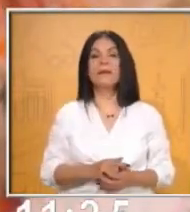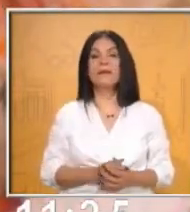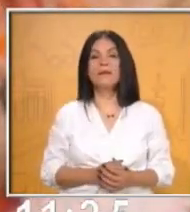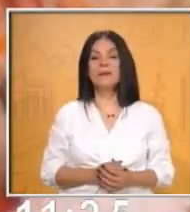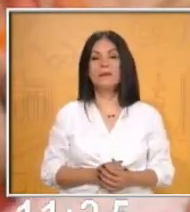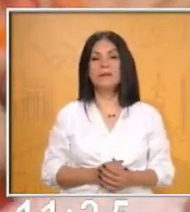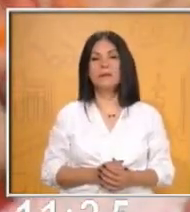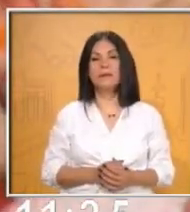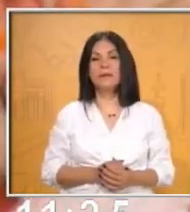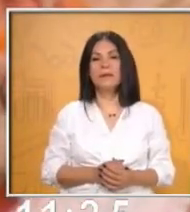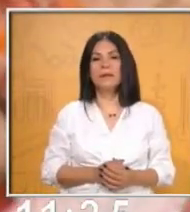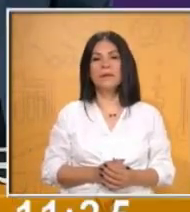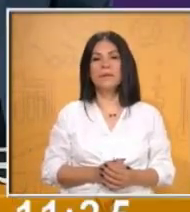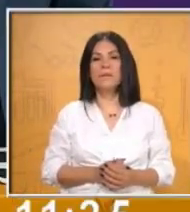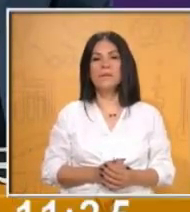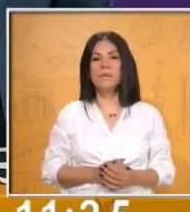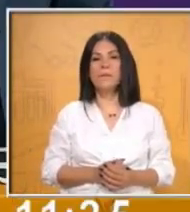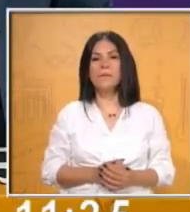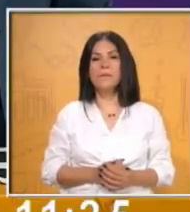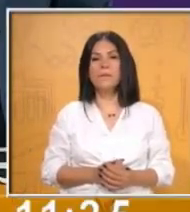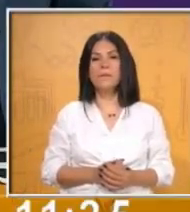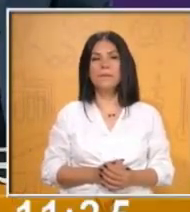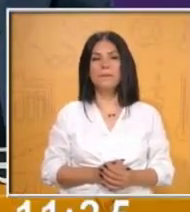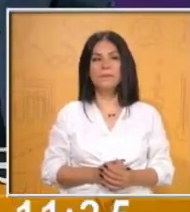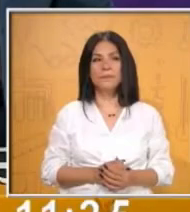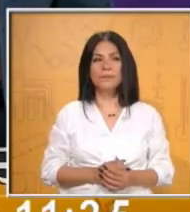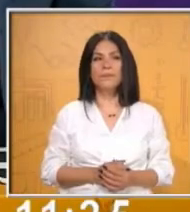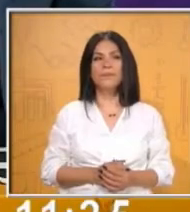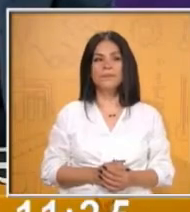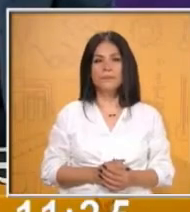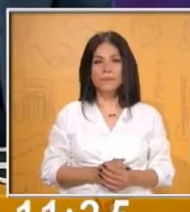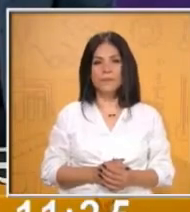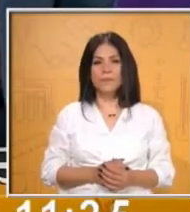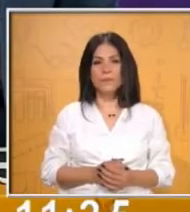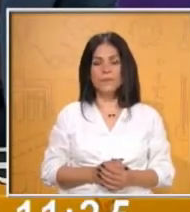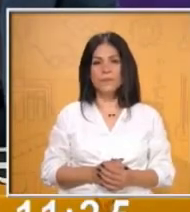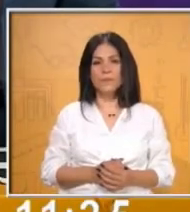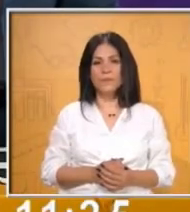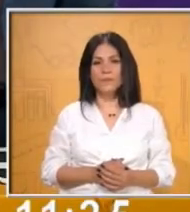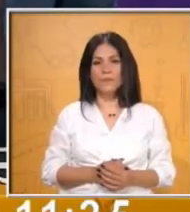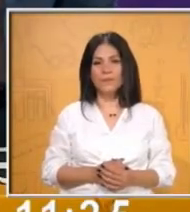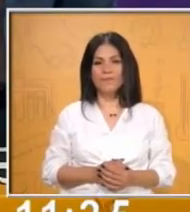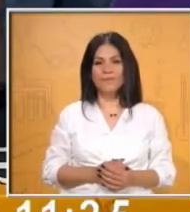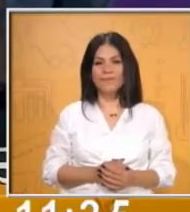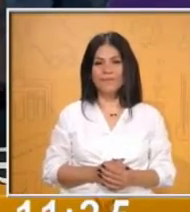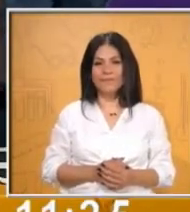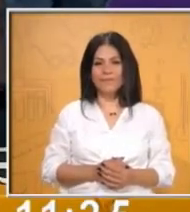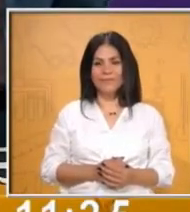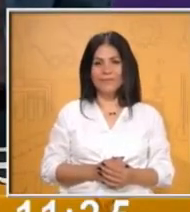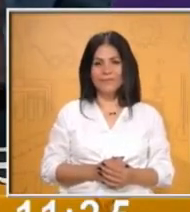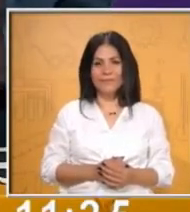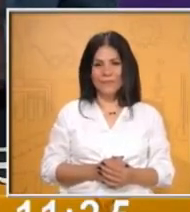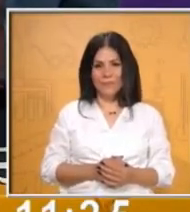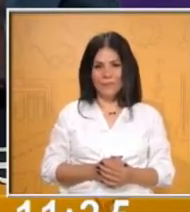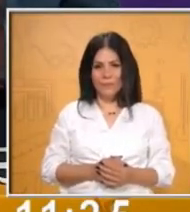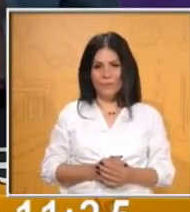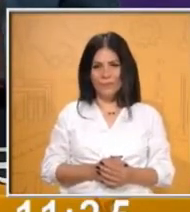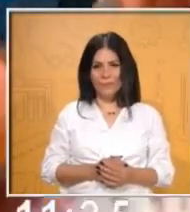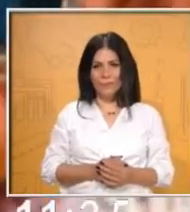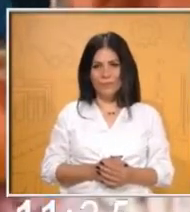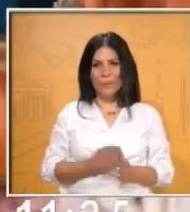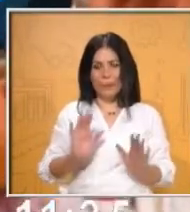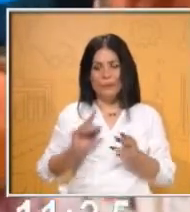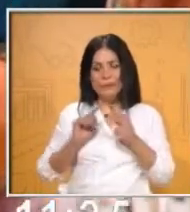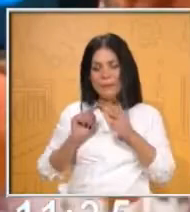descargarlo con alguna aplicación en el celular o en la tablet. Ahora sí, lo hacemos girar y vamos a iniciar.